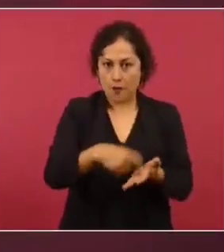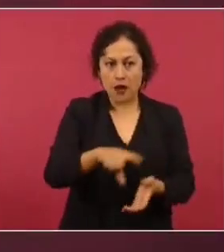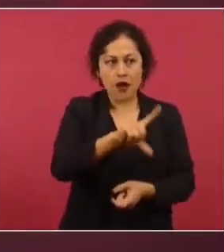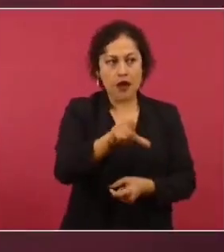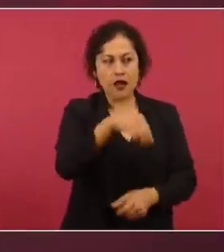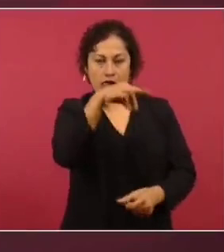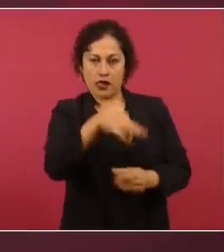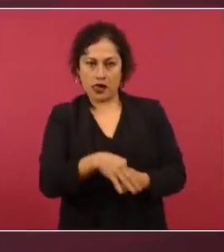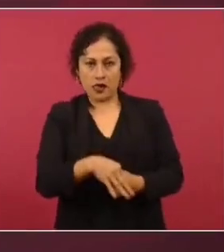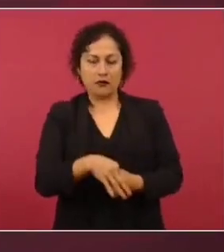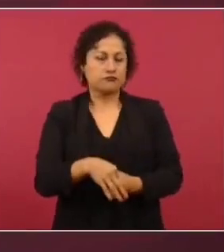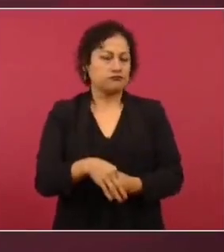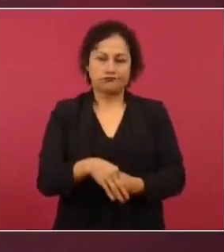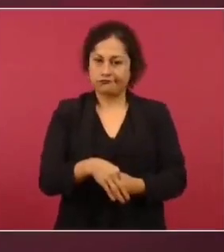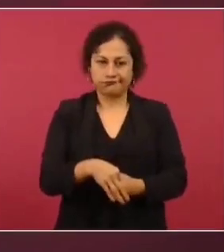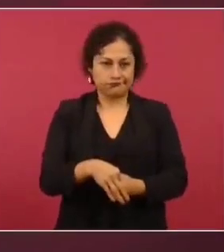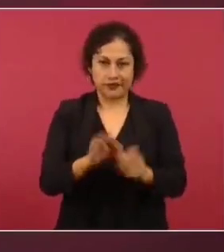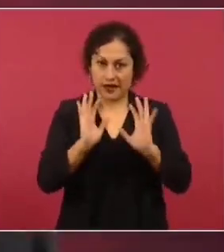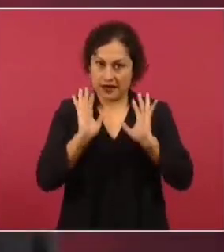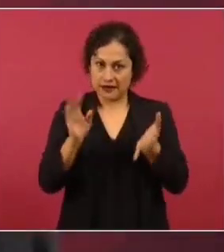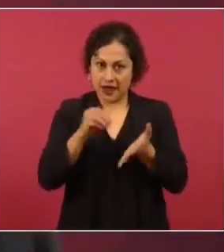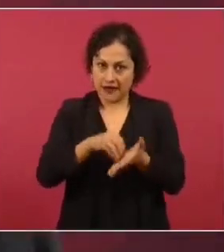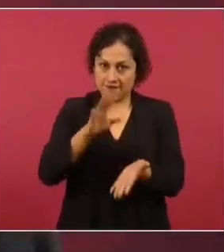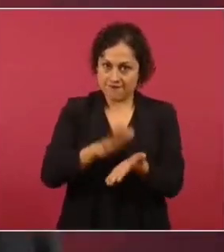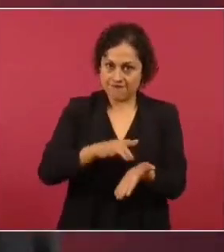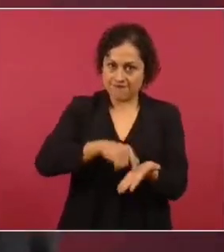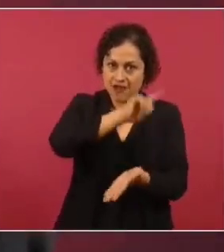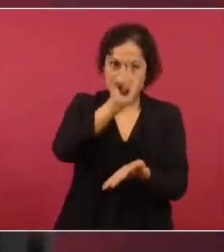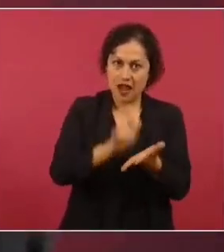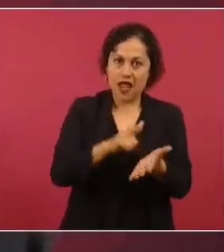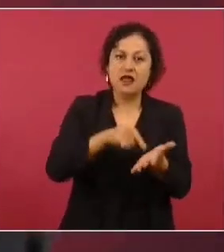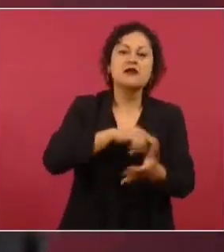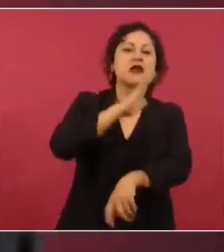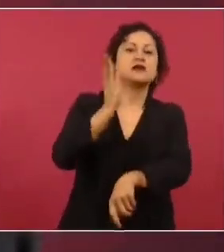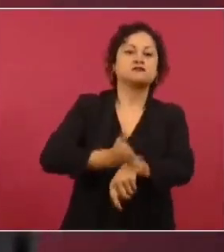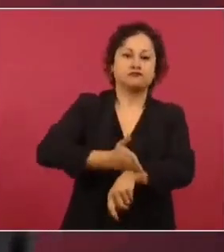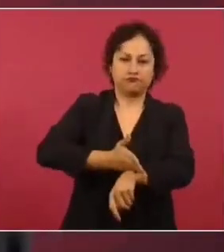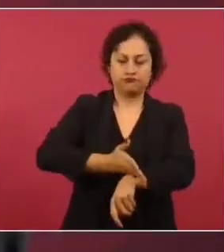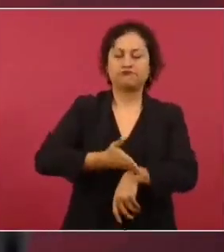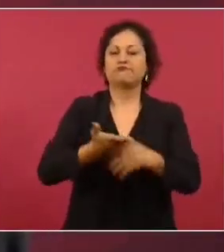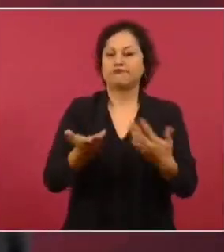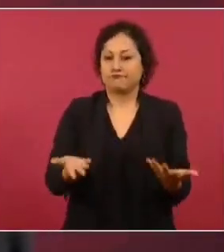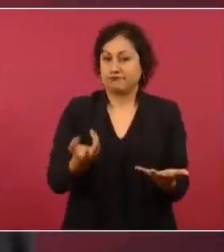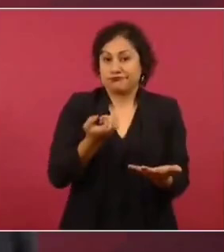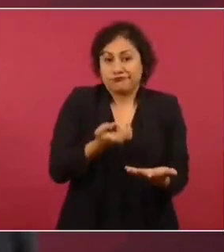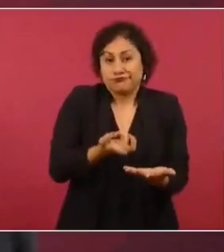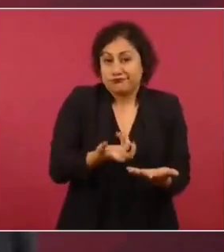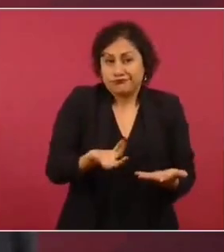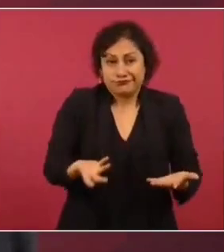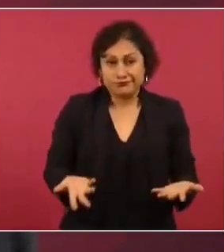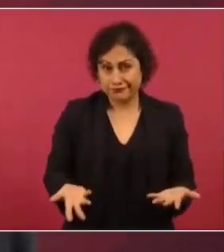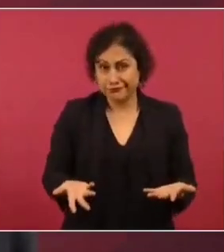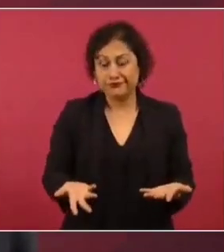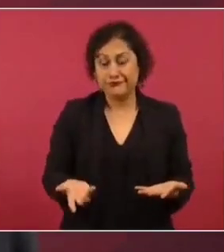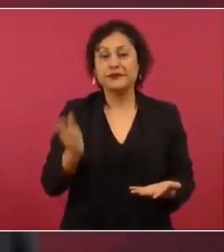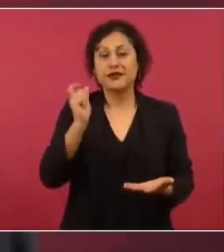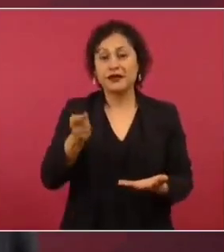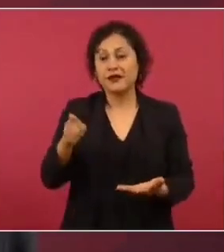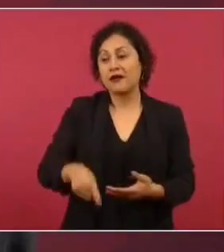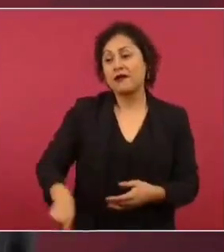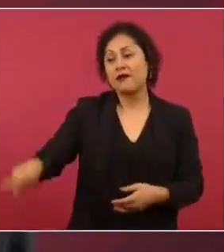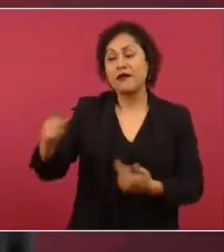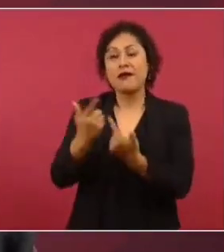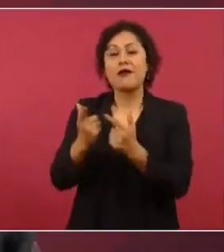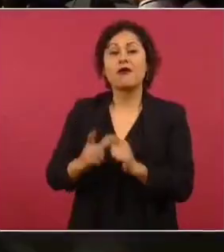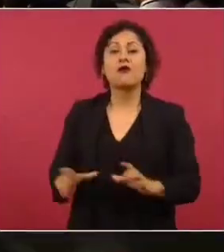penalizadas. Entonces, eso contiene la reforma, es la eliminación de los privilegios de esa burocracia